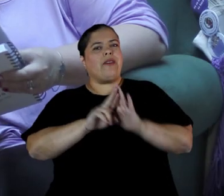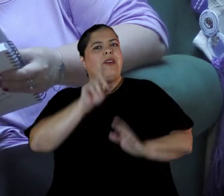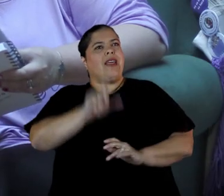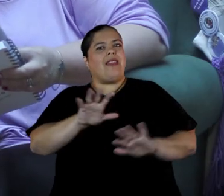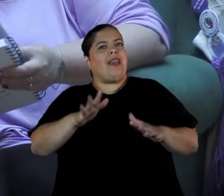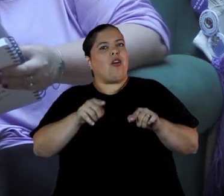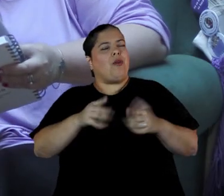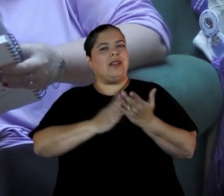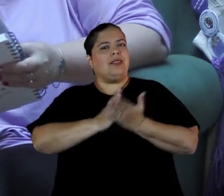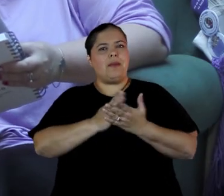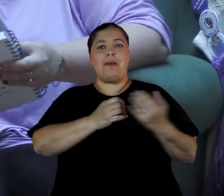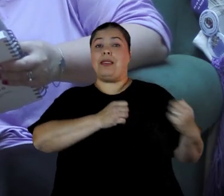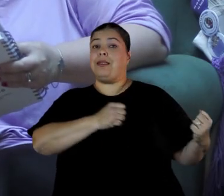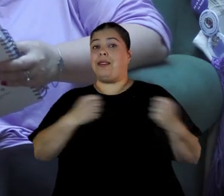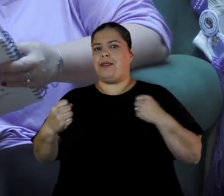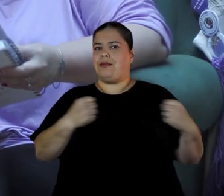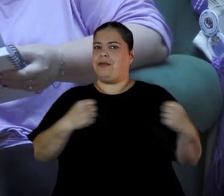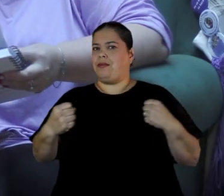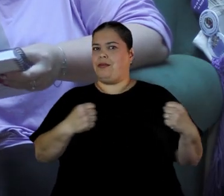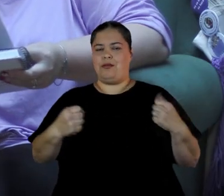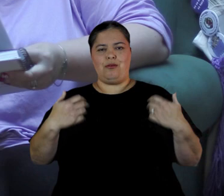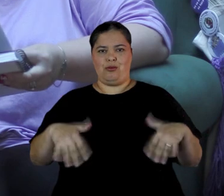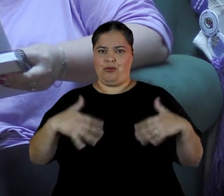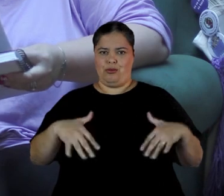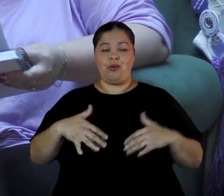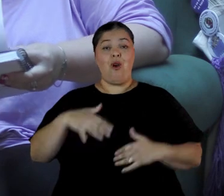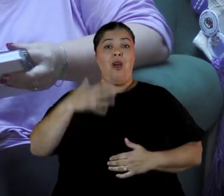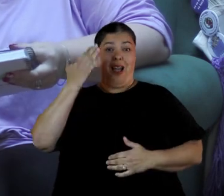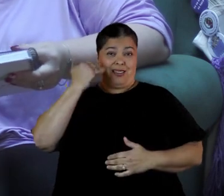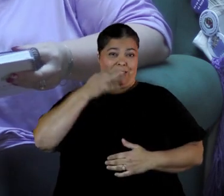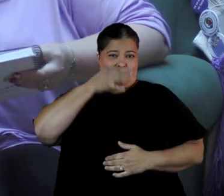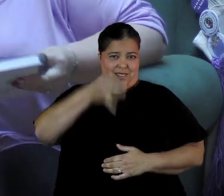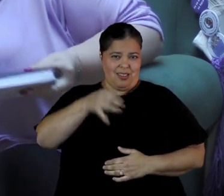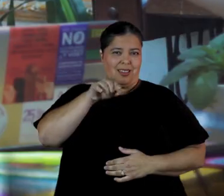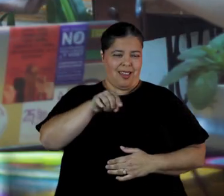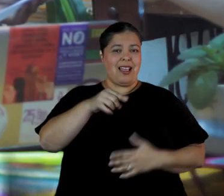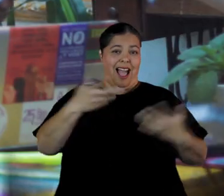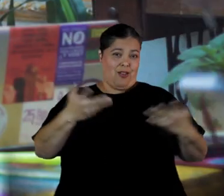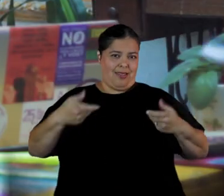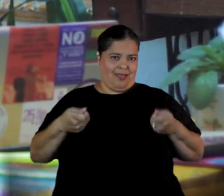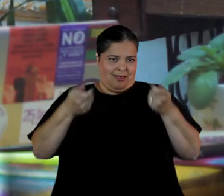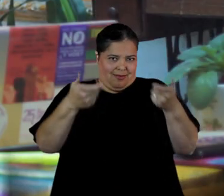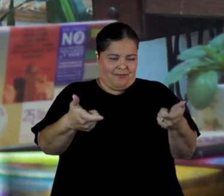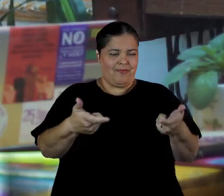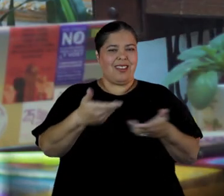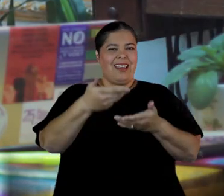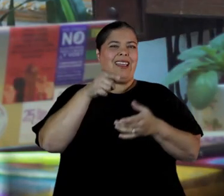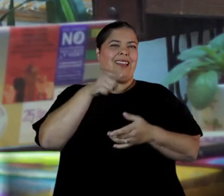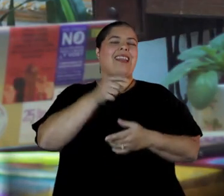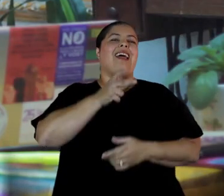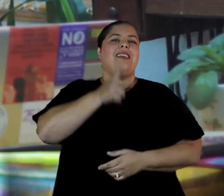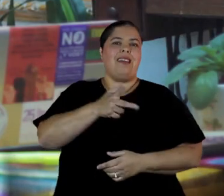tenso, más tenso. Como hablábamos ayer, yo te traje algo de la hija de mi amiga,